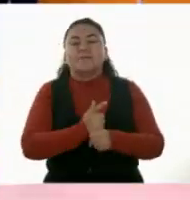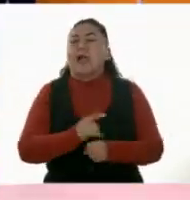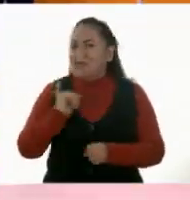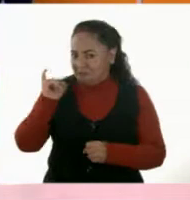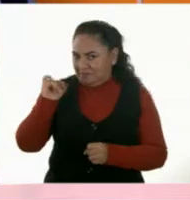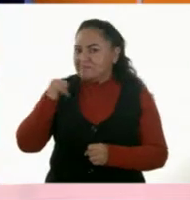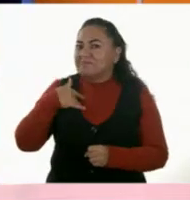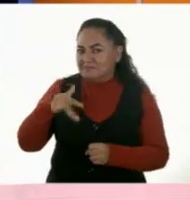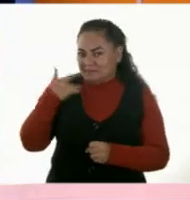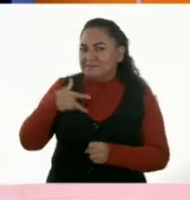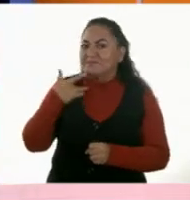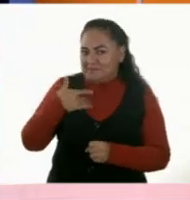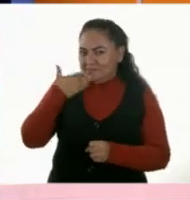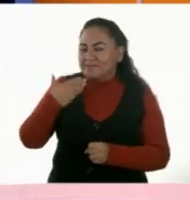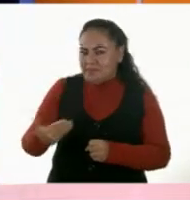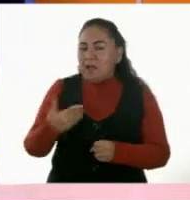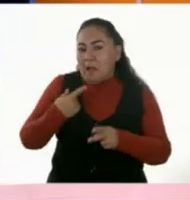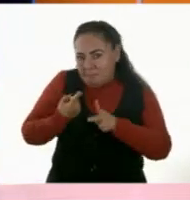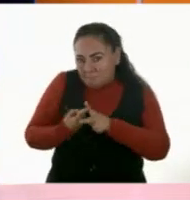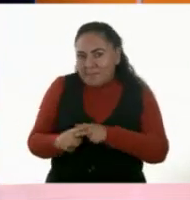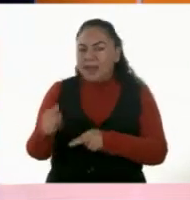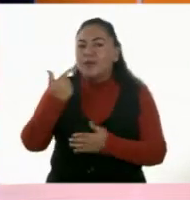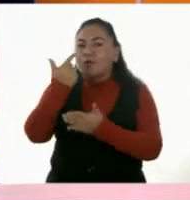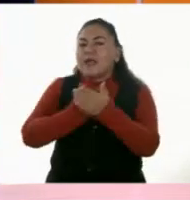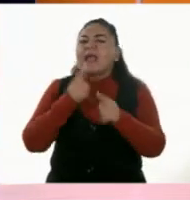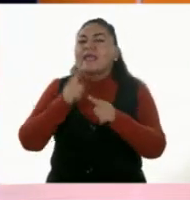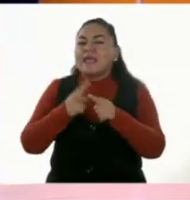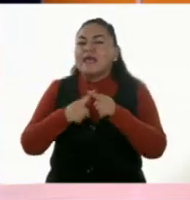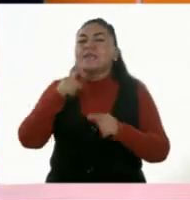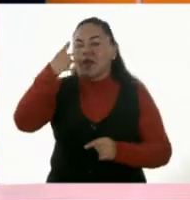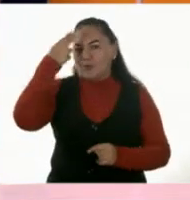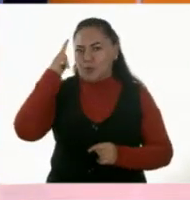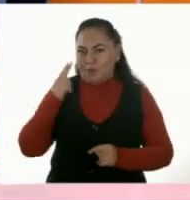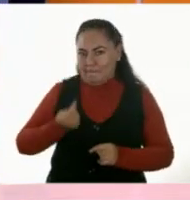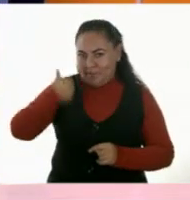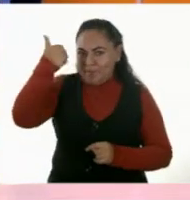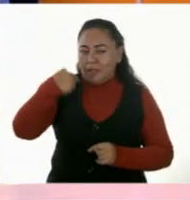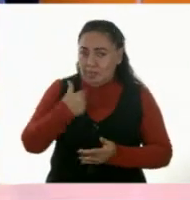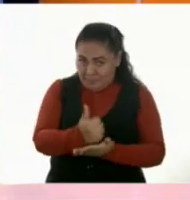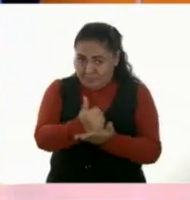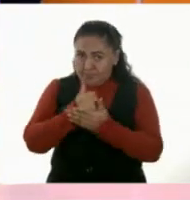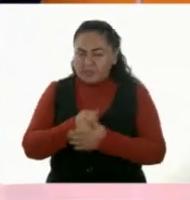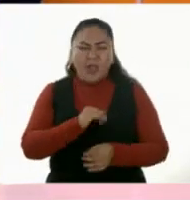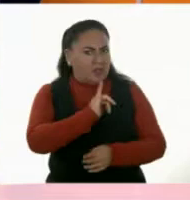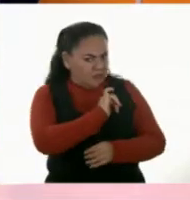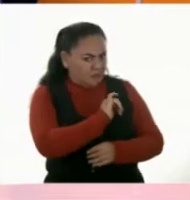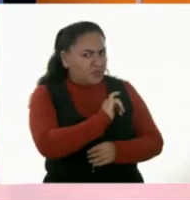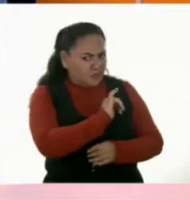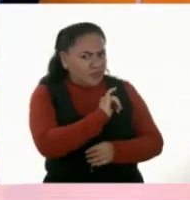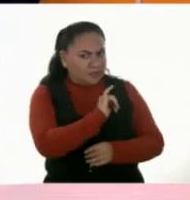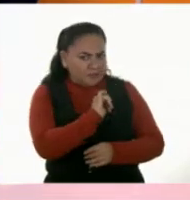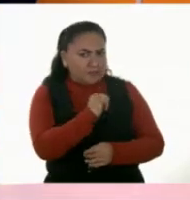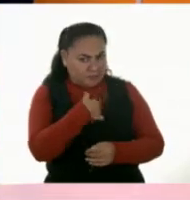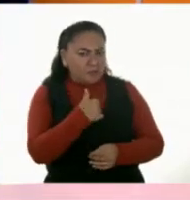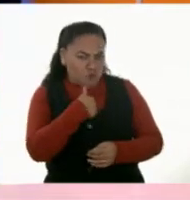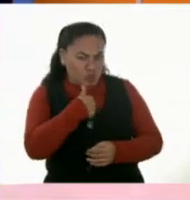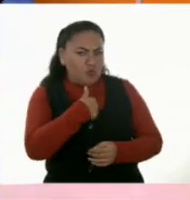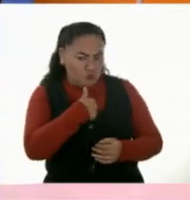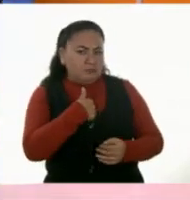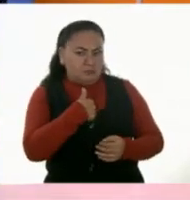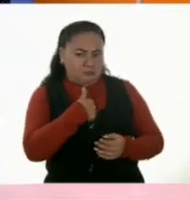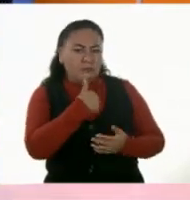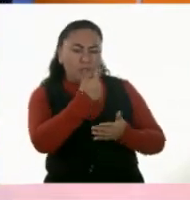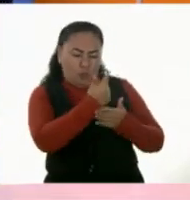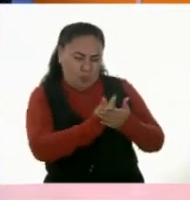perfecto. Entonces, iniciamos contando las de Norma. Perfecto. ¿Me ayudas? Sí, claro. Yo las cuento